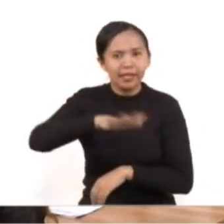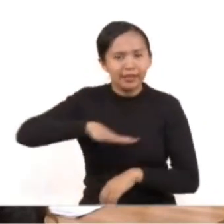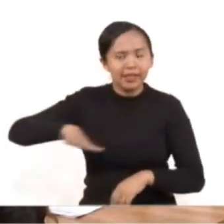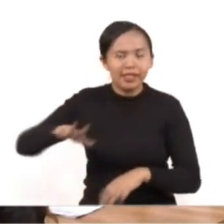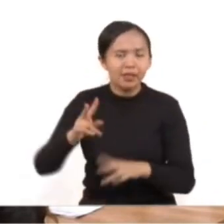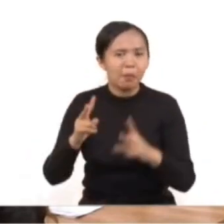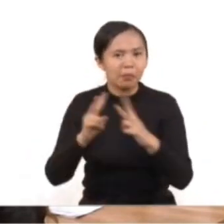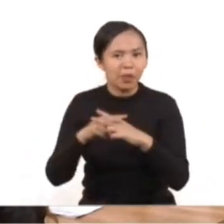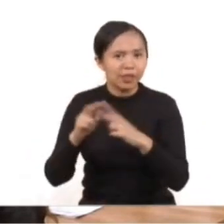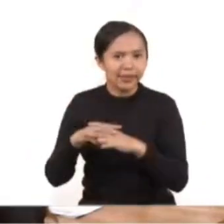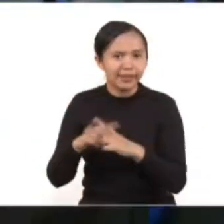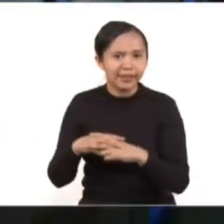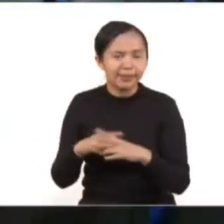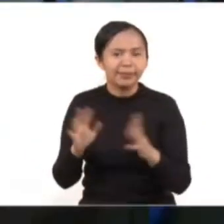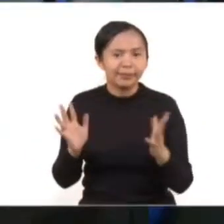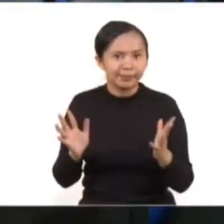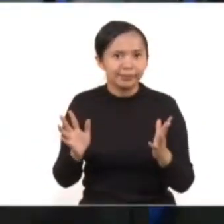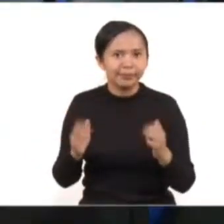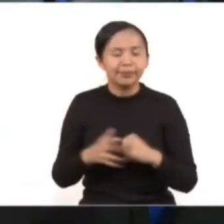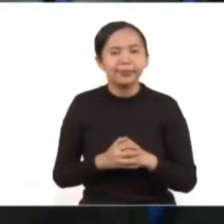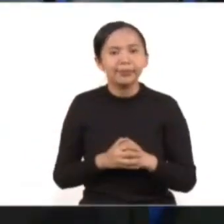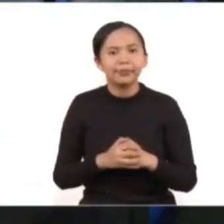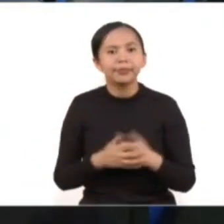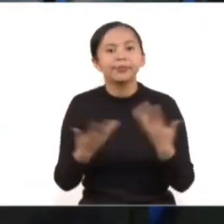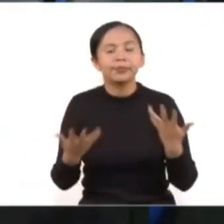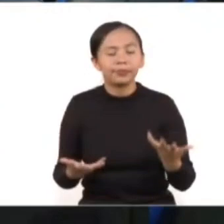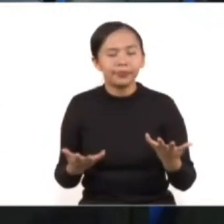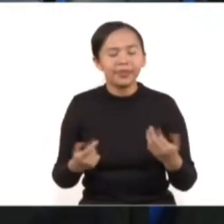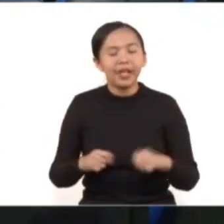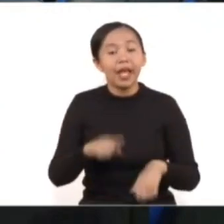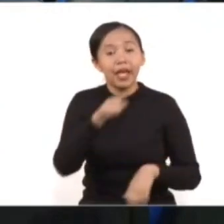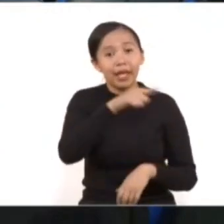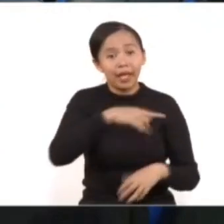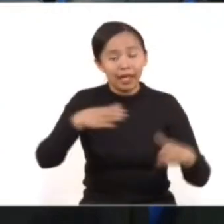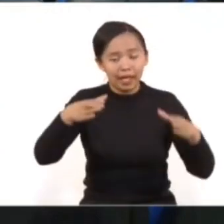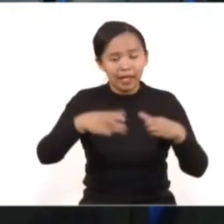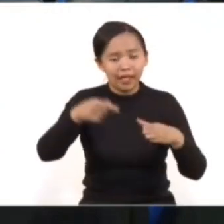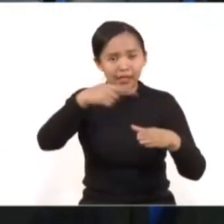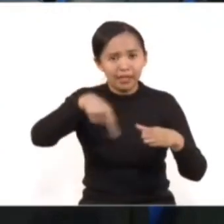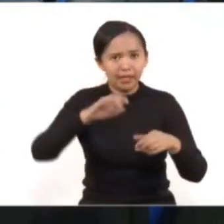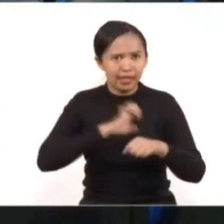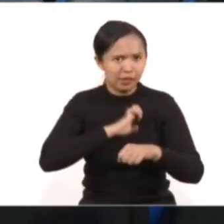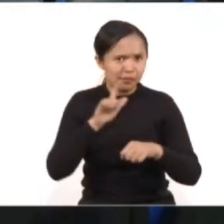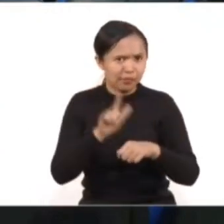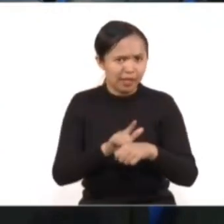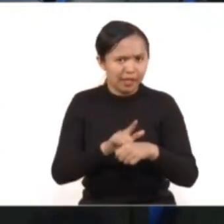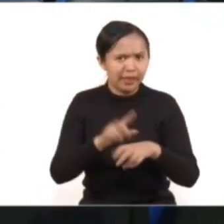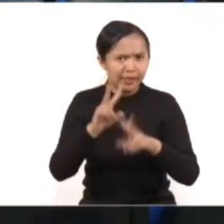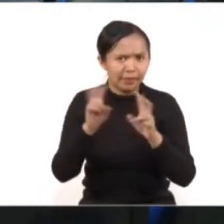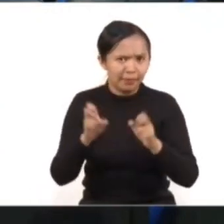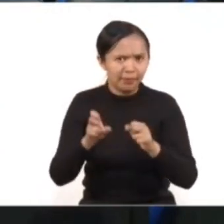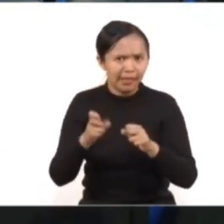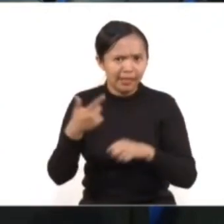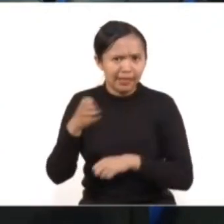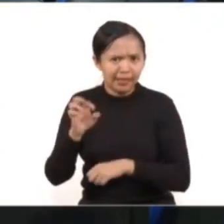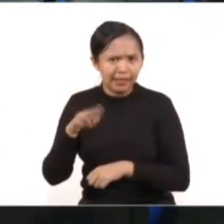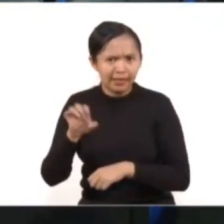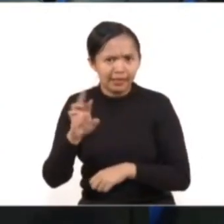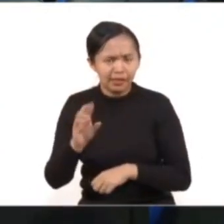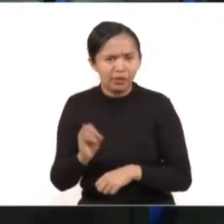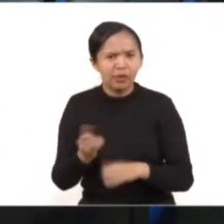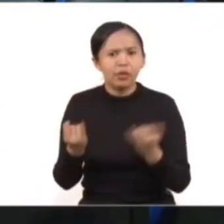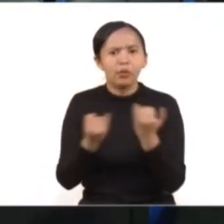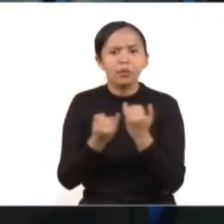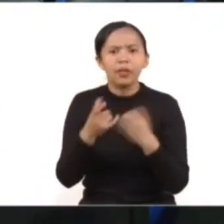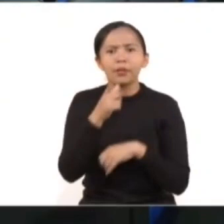libres de violencia. La Unidad Especializada de Género también realiza una campaña de difusión directamente en los sectores